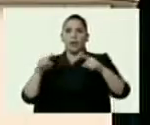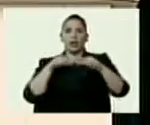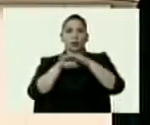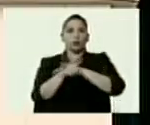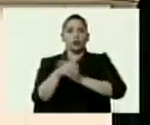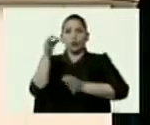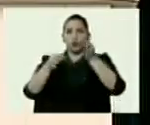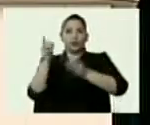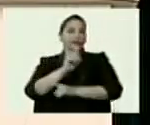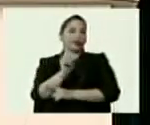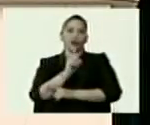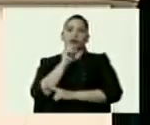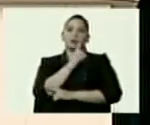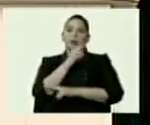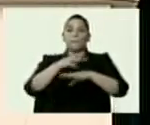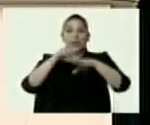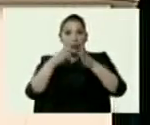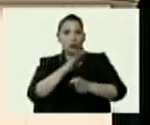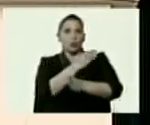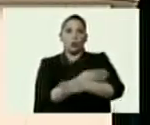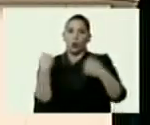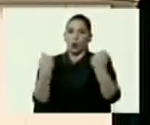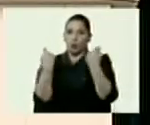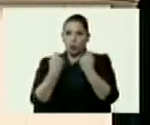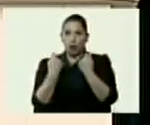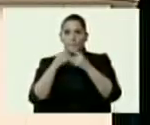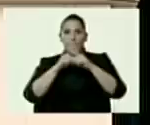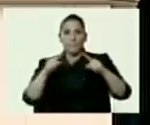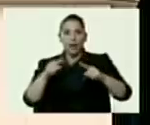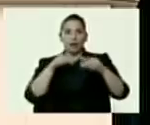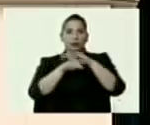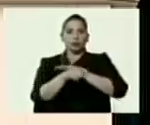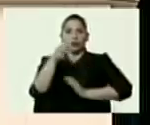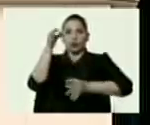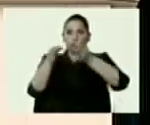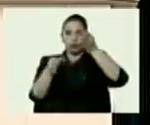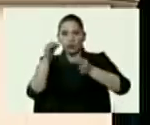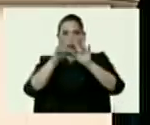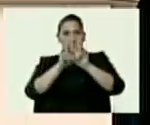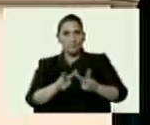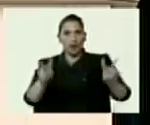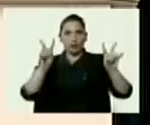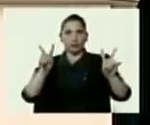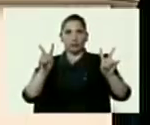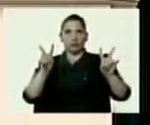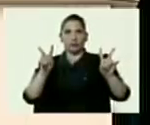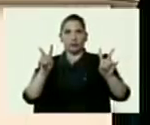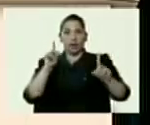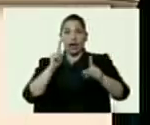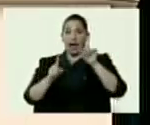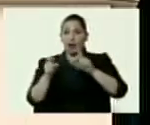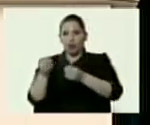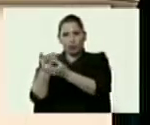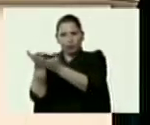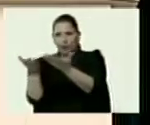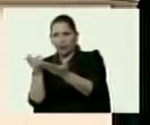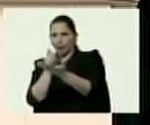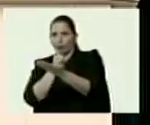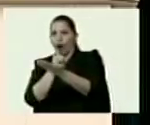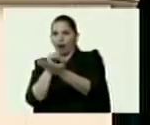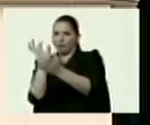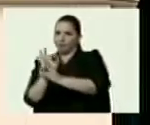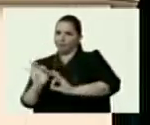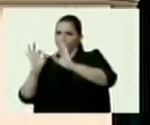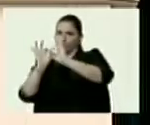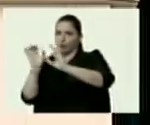y Justicia. No, se llama Ministerio del Poder Popular para Interior y Justicia y Paz, algo de lo que ustedes saben muy poco, gobierno de